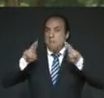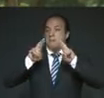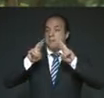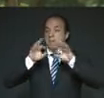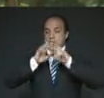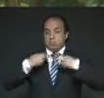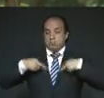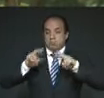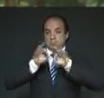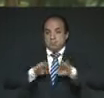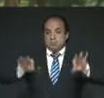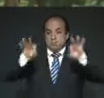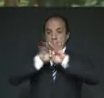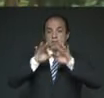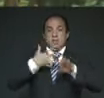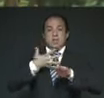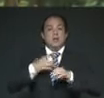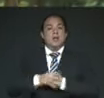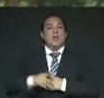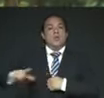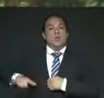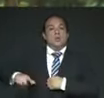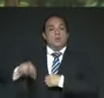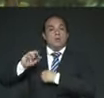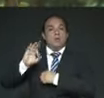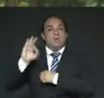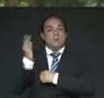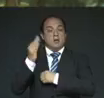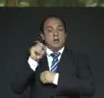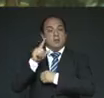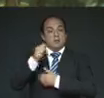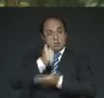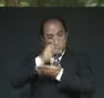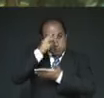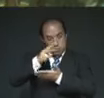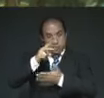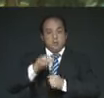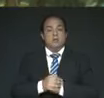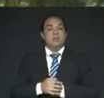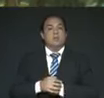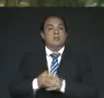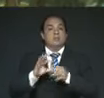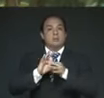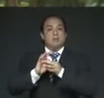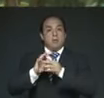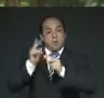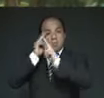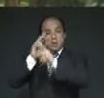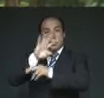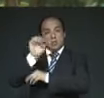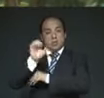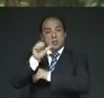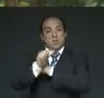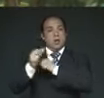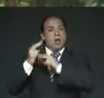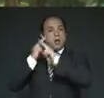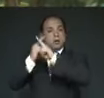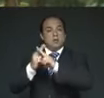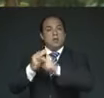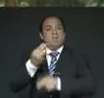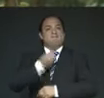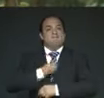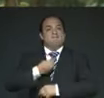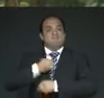realizadas por los gobiernos de la República y de la Ciudad de México para conmemorar el 500 aniversario de la resistencia